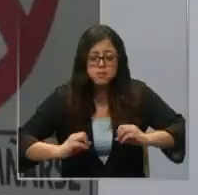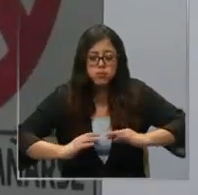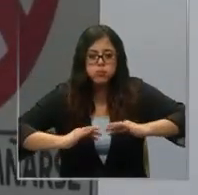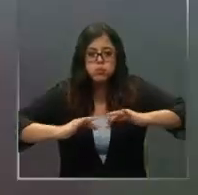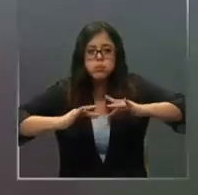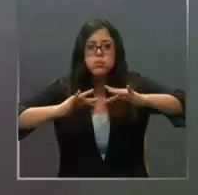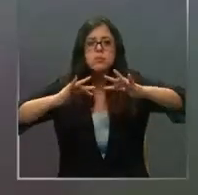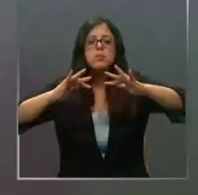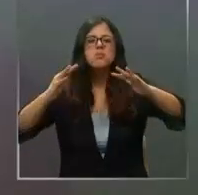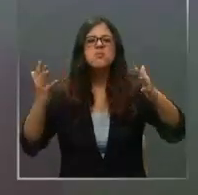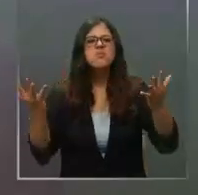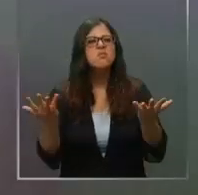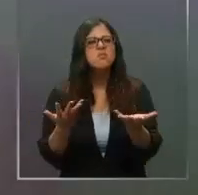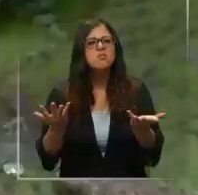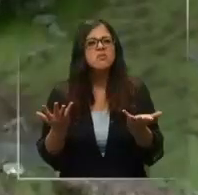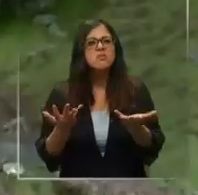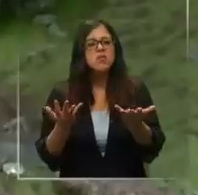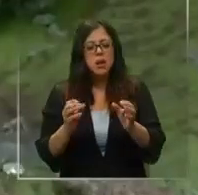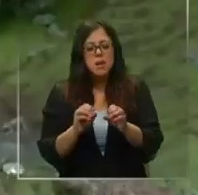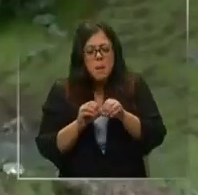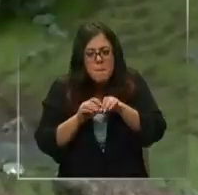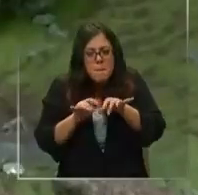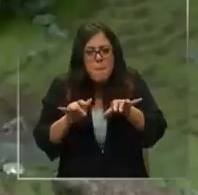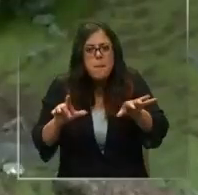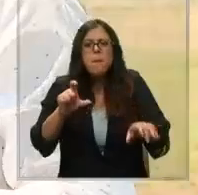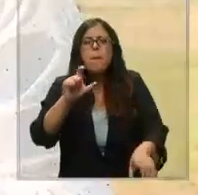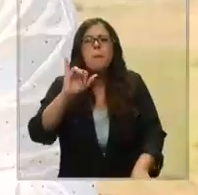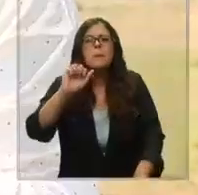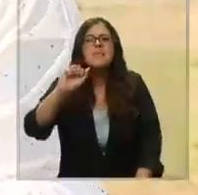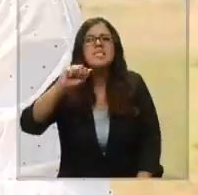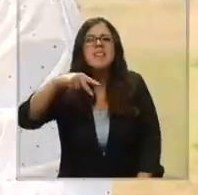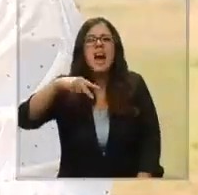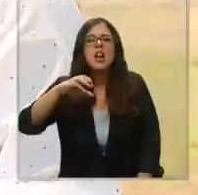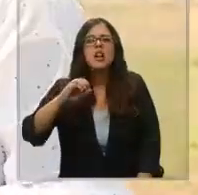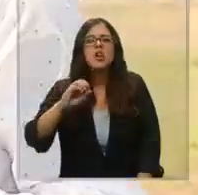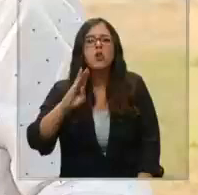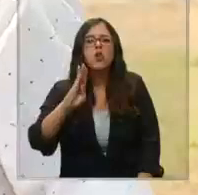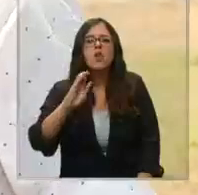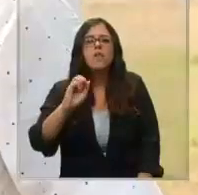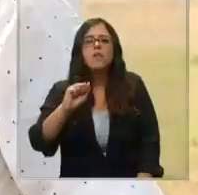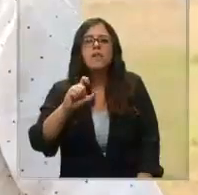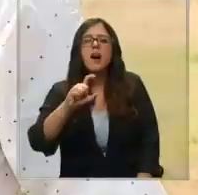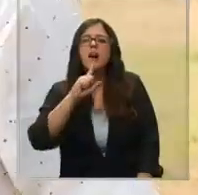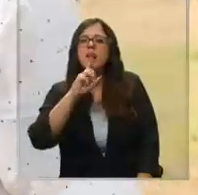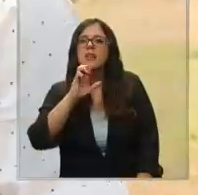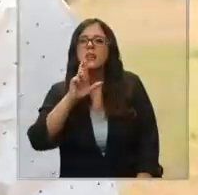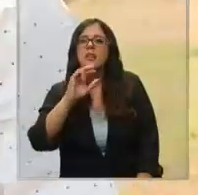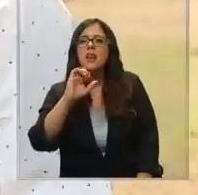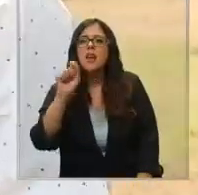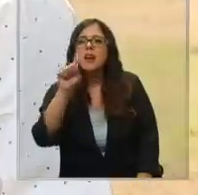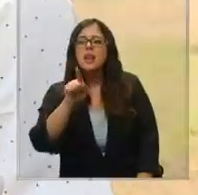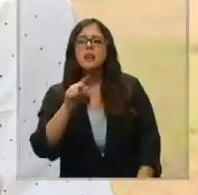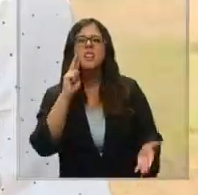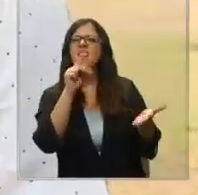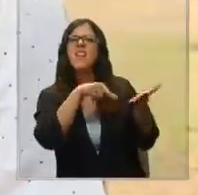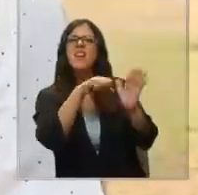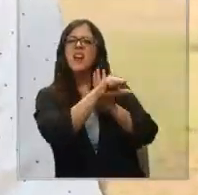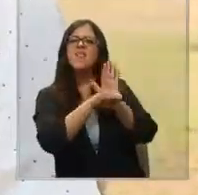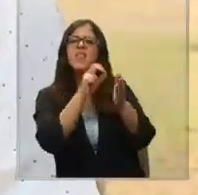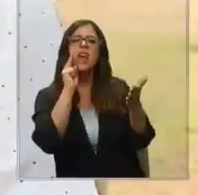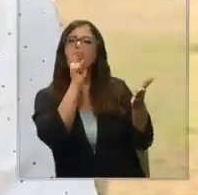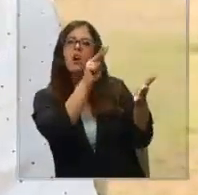son esos factores que aumentan el desarrollo de las cianobacterias? Carolina, ¿qué es lo que puedes ver acá en el video? Bueno, lo que yo veo ahí